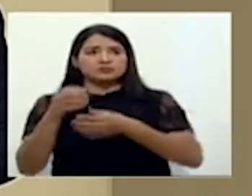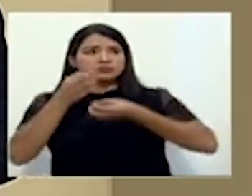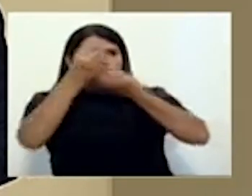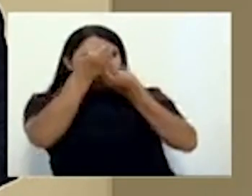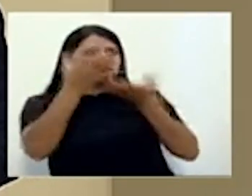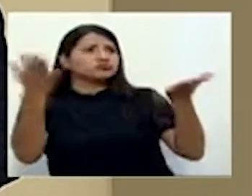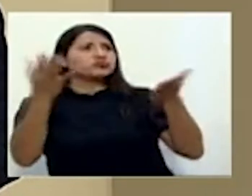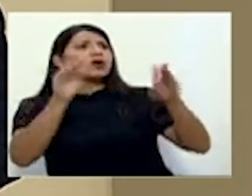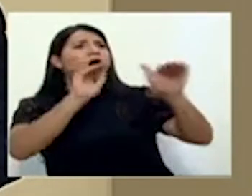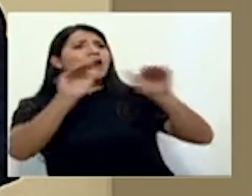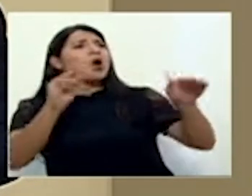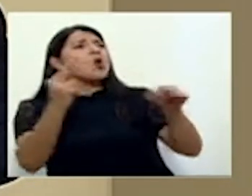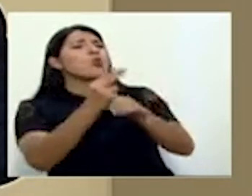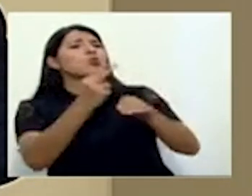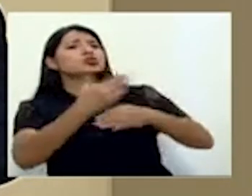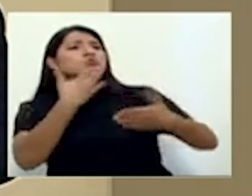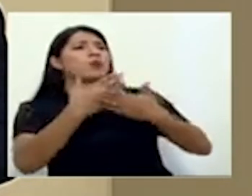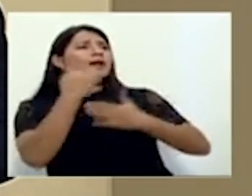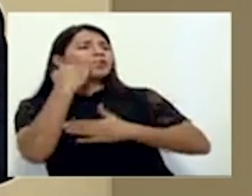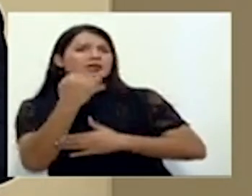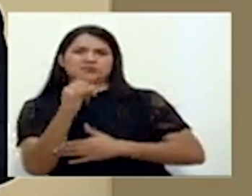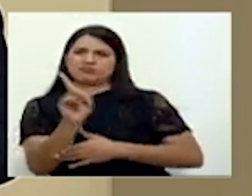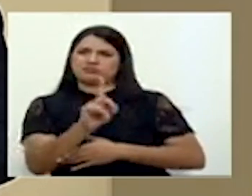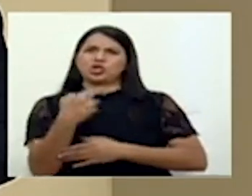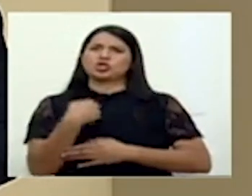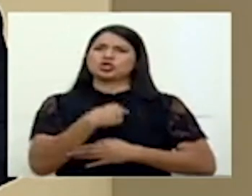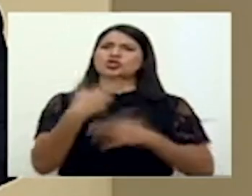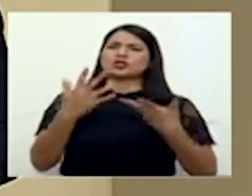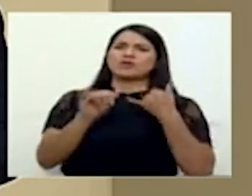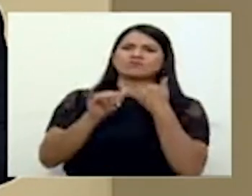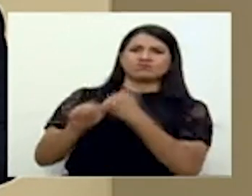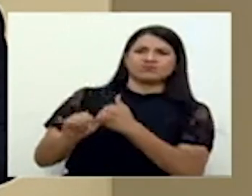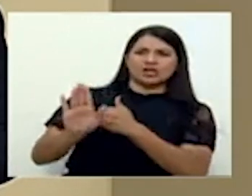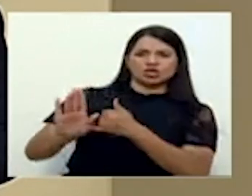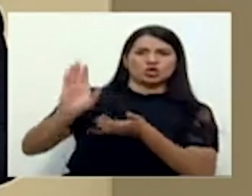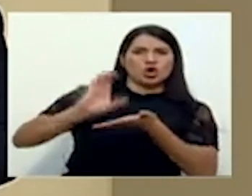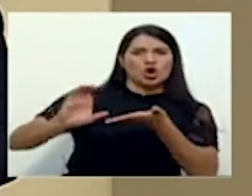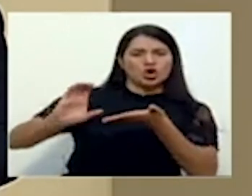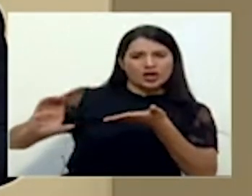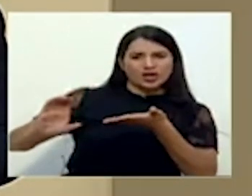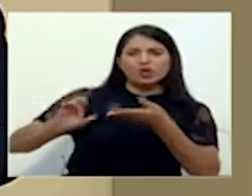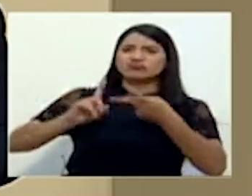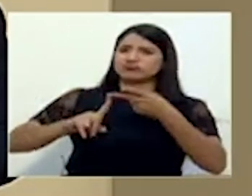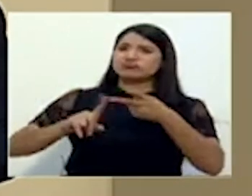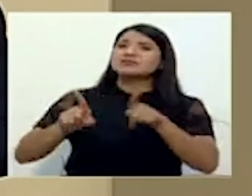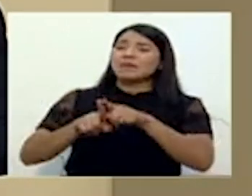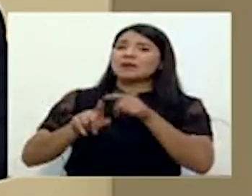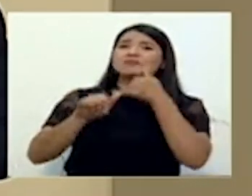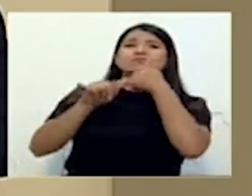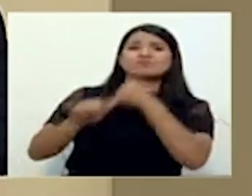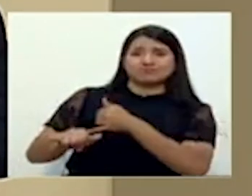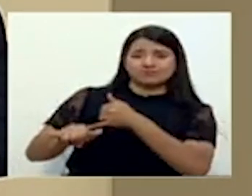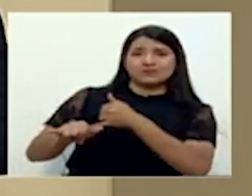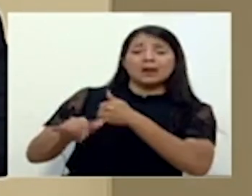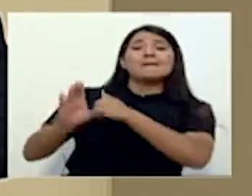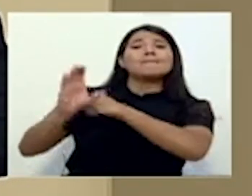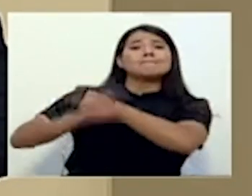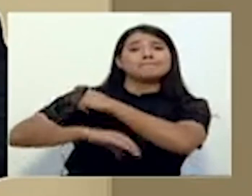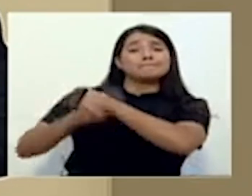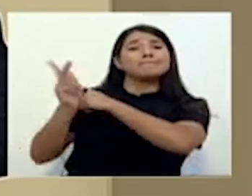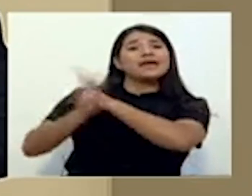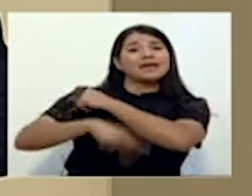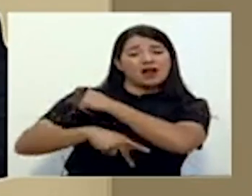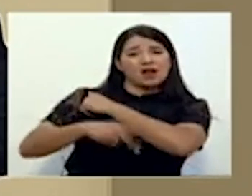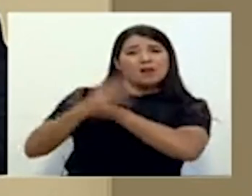han estado promocionando esto, lo hemos hecho las denuncias a los colegios respectivos y poniendo la denuncia incluso penal, porque esto ya cuando se sabe que son productos